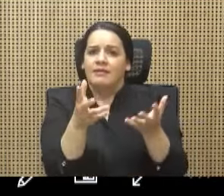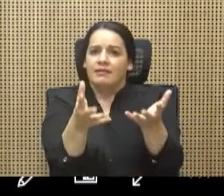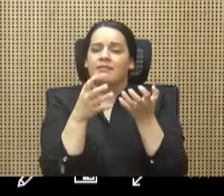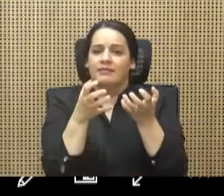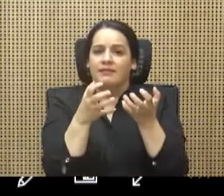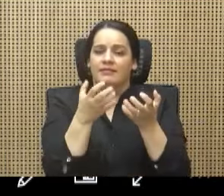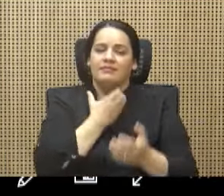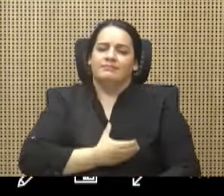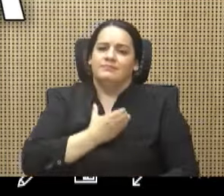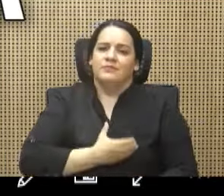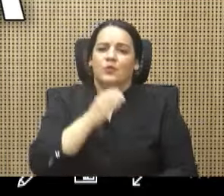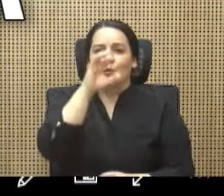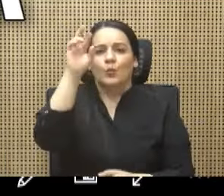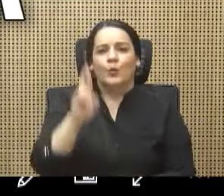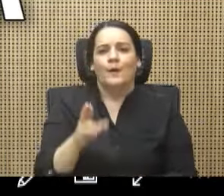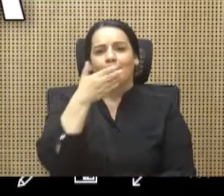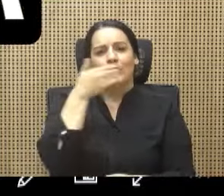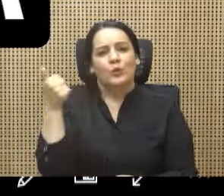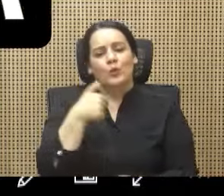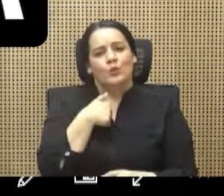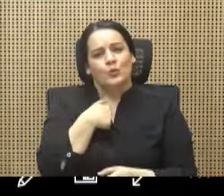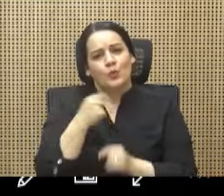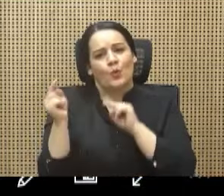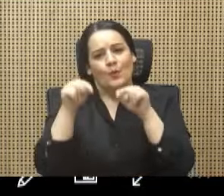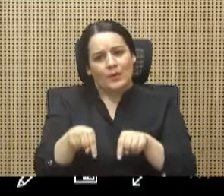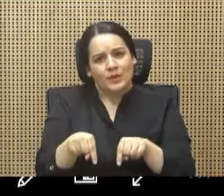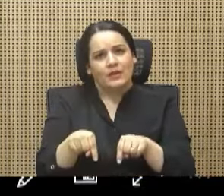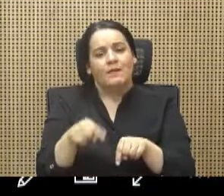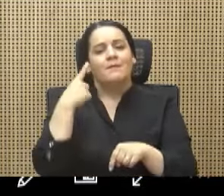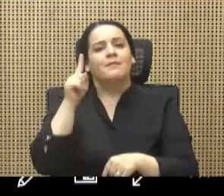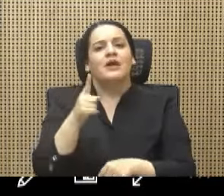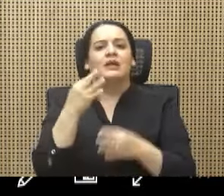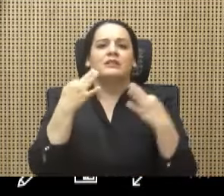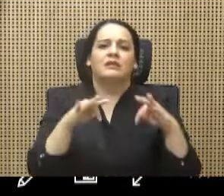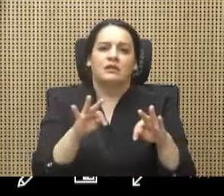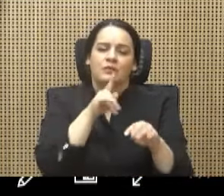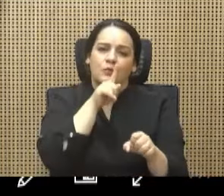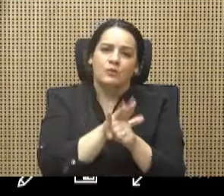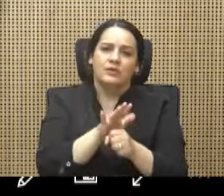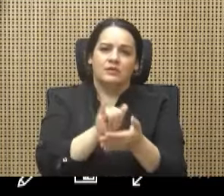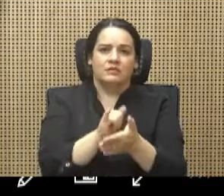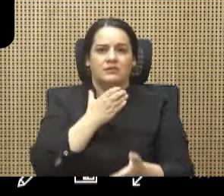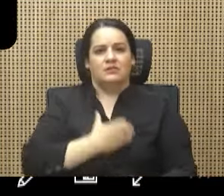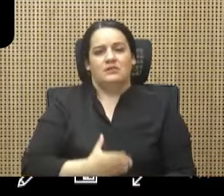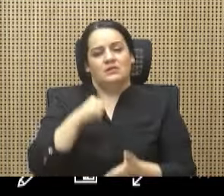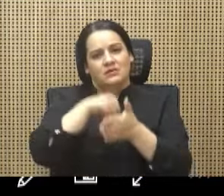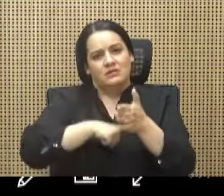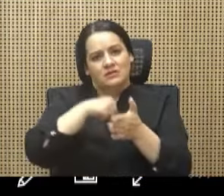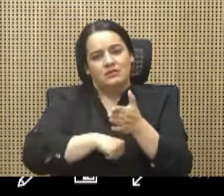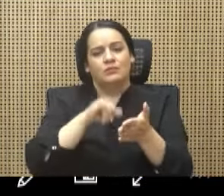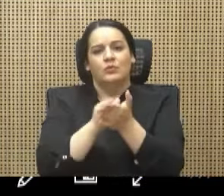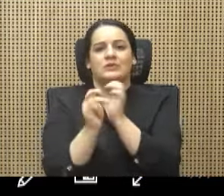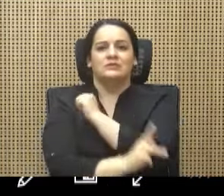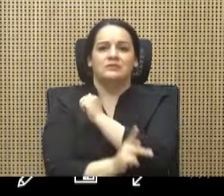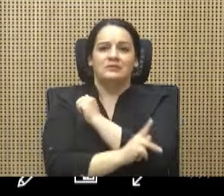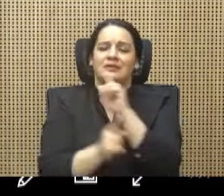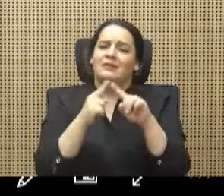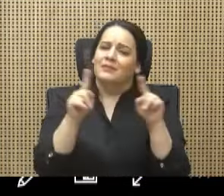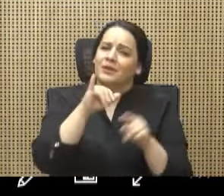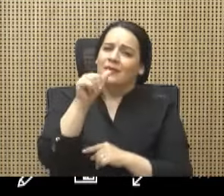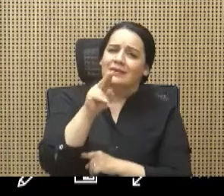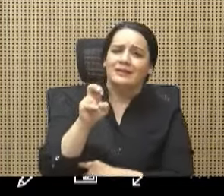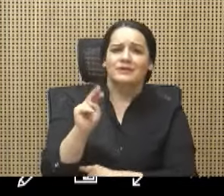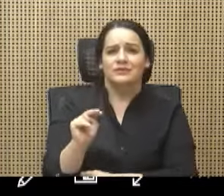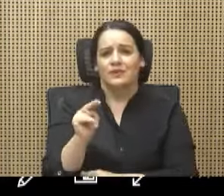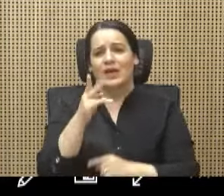mejor. Y yo estoy aquí precisamente para tratar de cumplir esos anhelos, para luchar por este país. Pero, don Jason, a